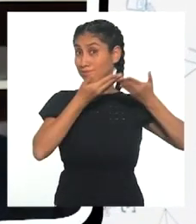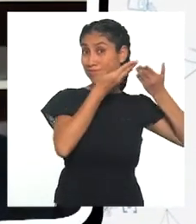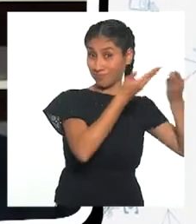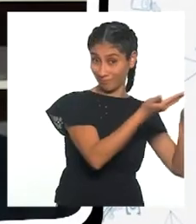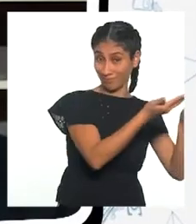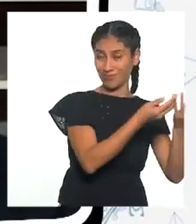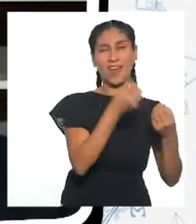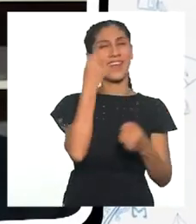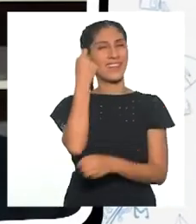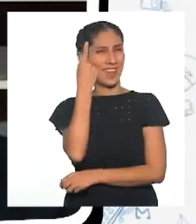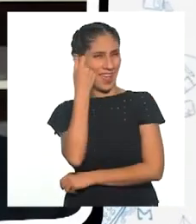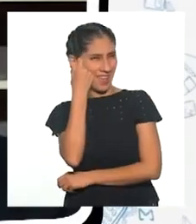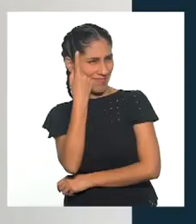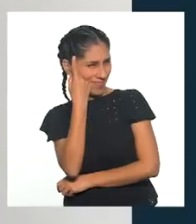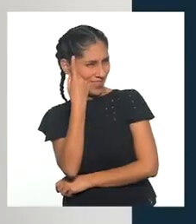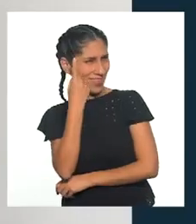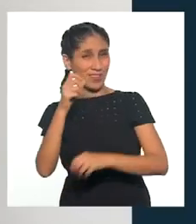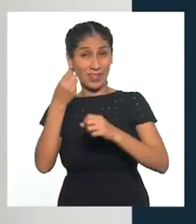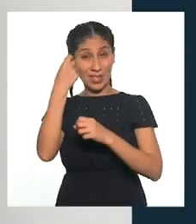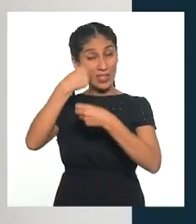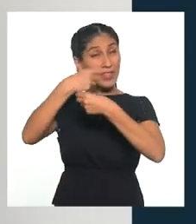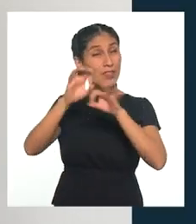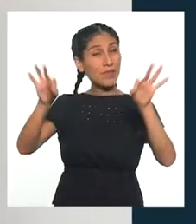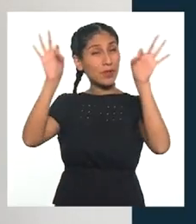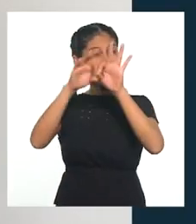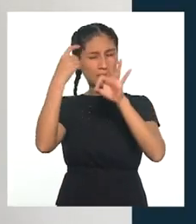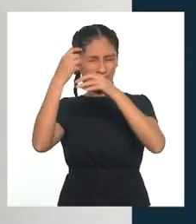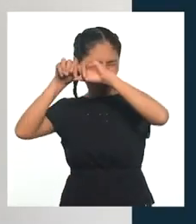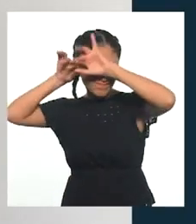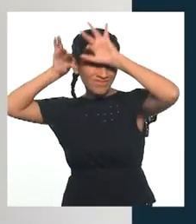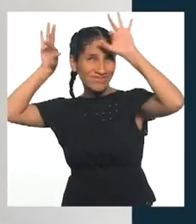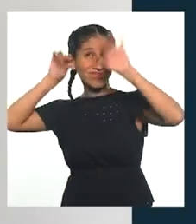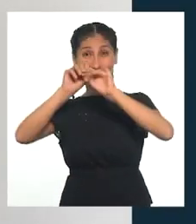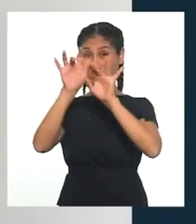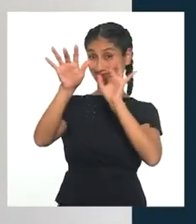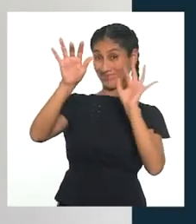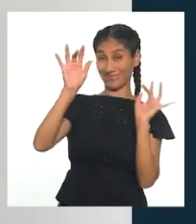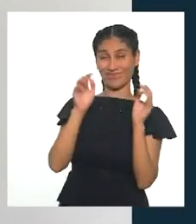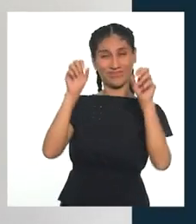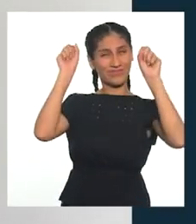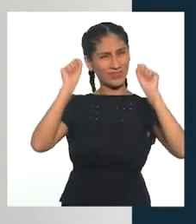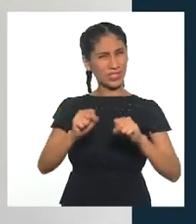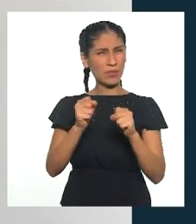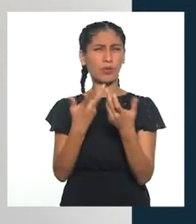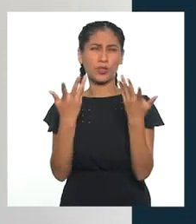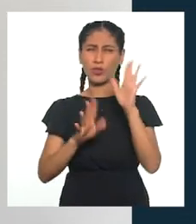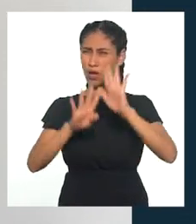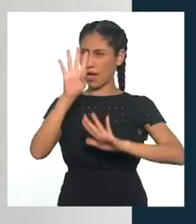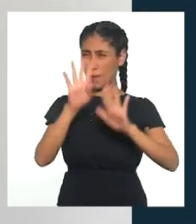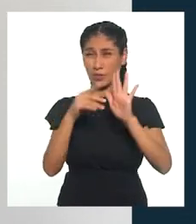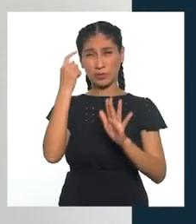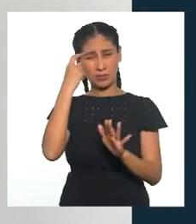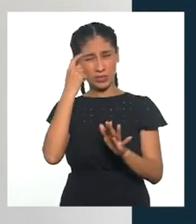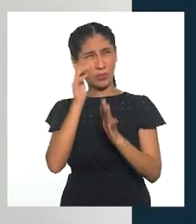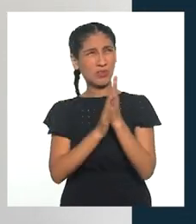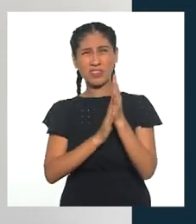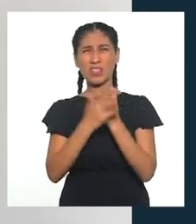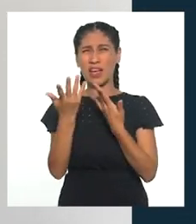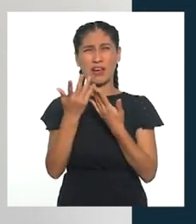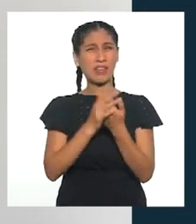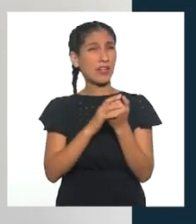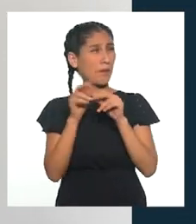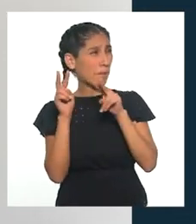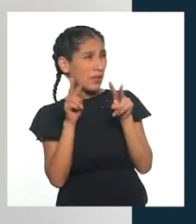para abrir nuestras mentes y explorar. Así es. Por eso, a veces apresurarnos a buscar